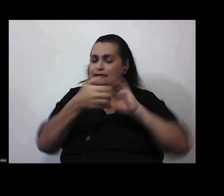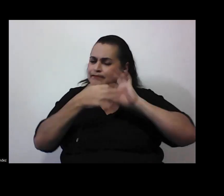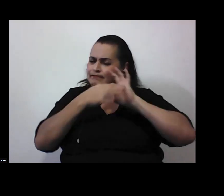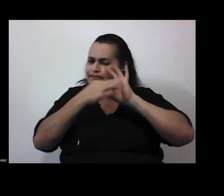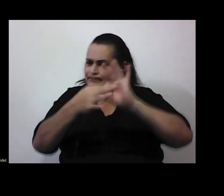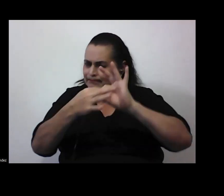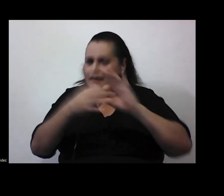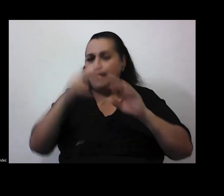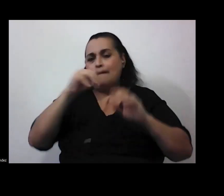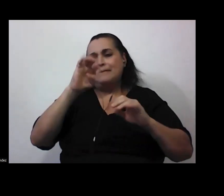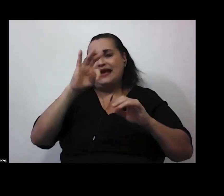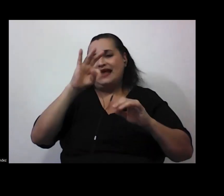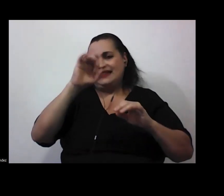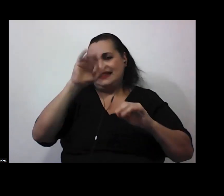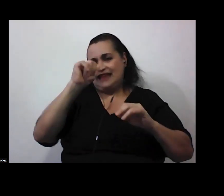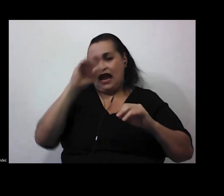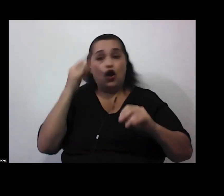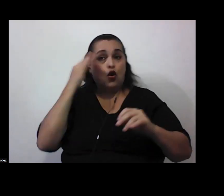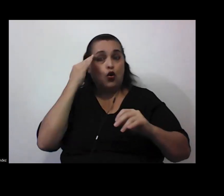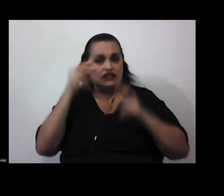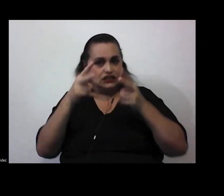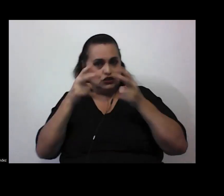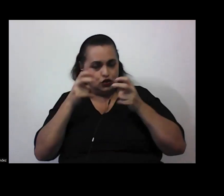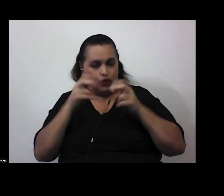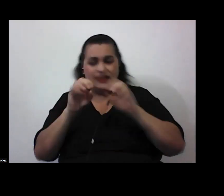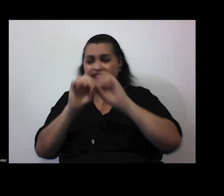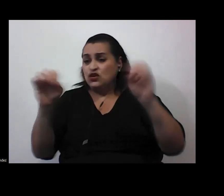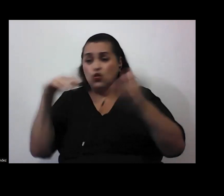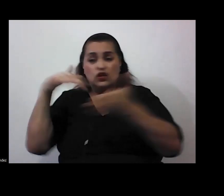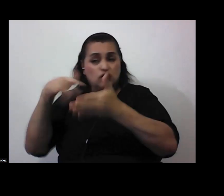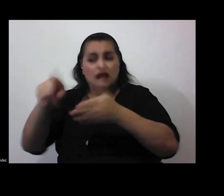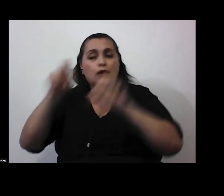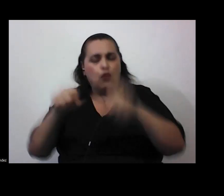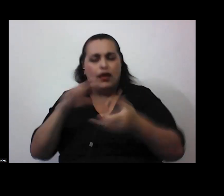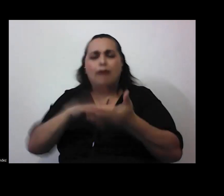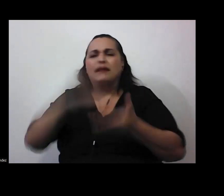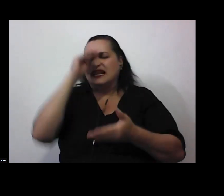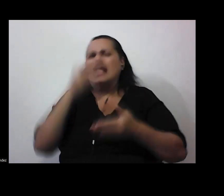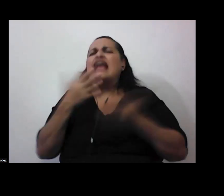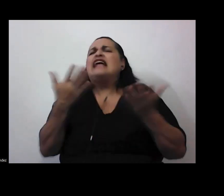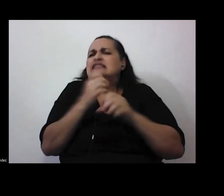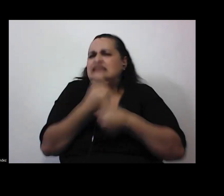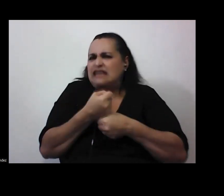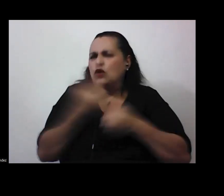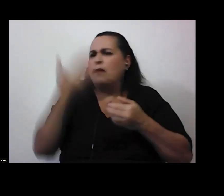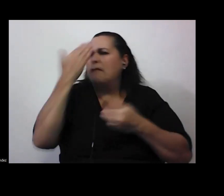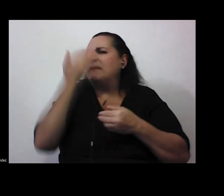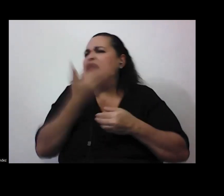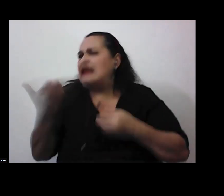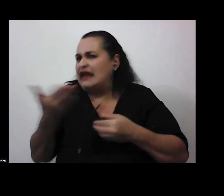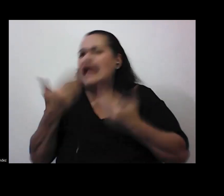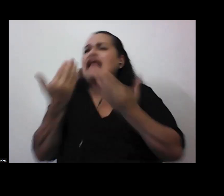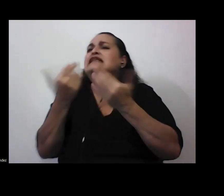metacognición ningún estudiante puede aprender si no sabe qué está haciendo para qué lo está haciendo qué se espera de él o de ella